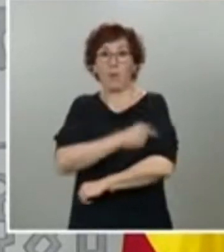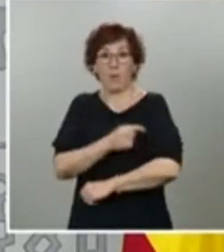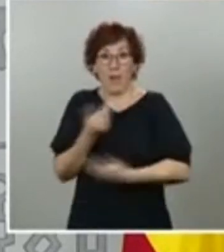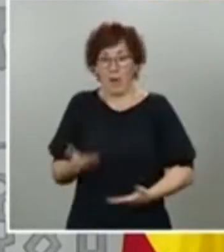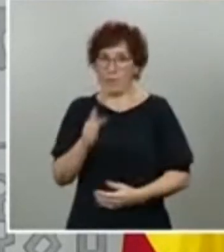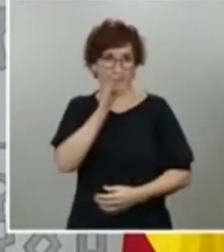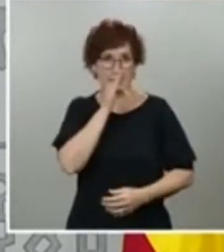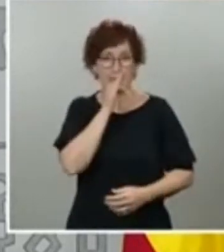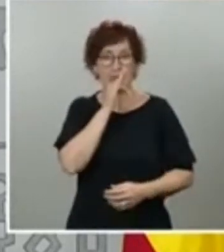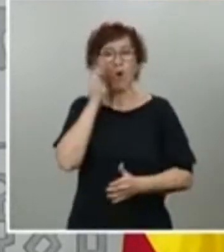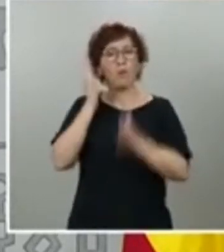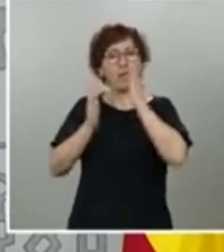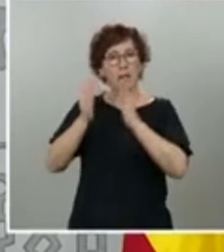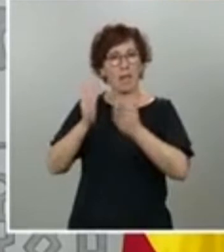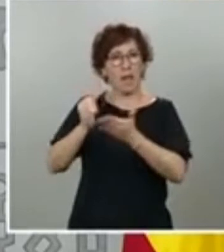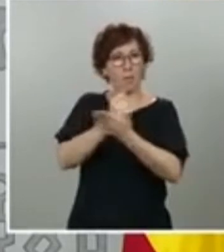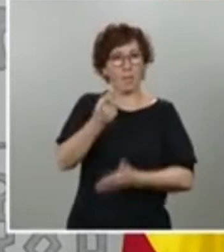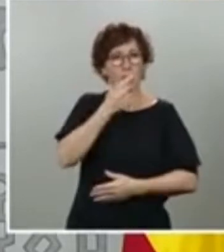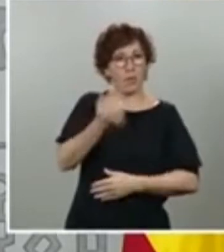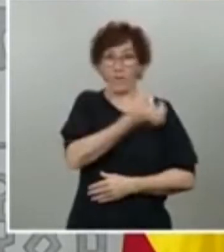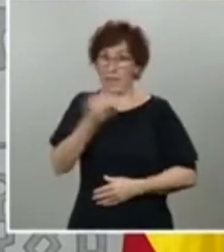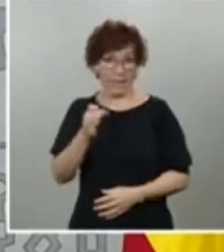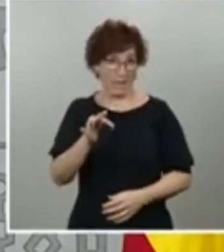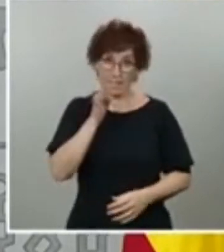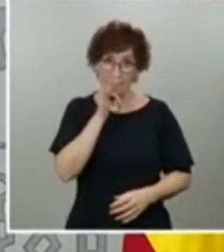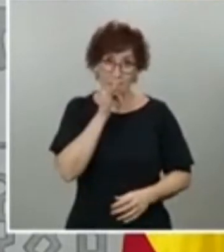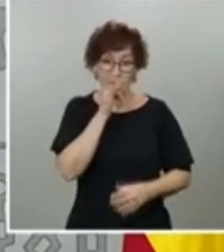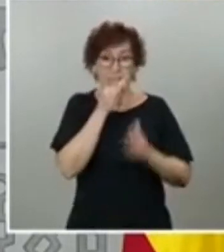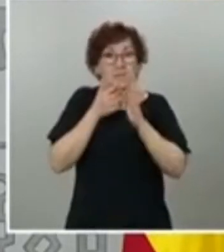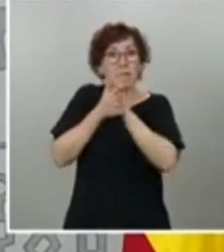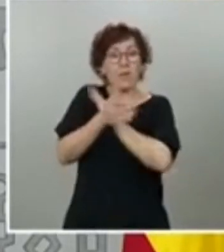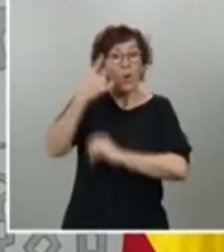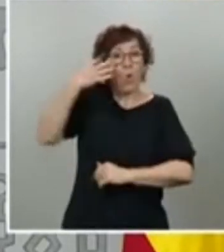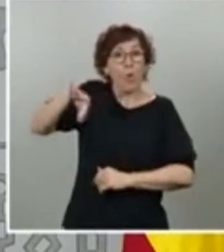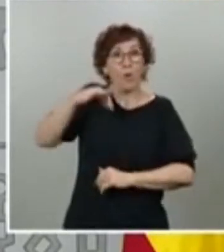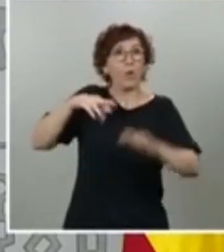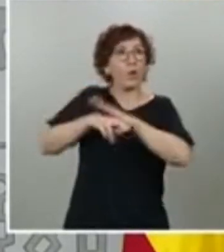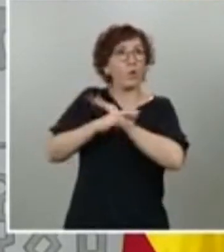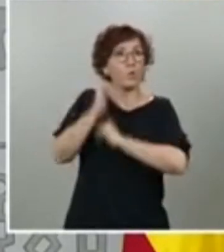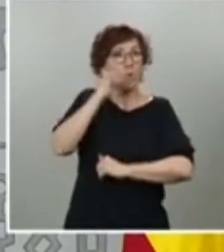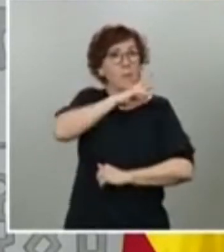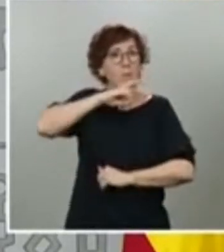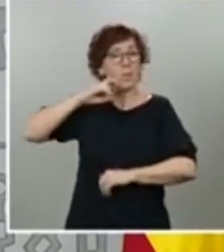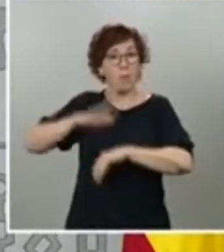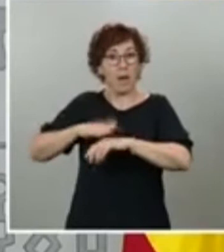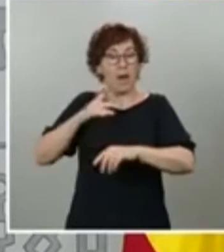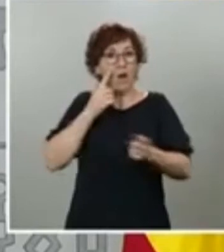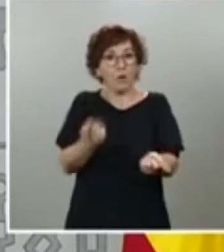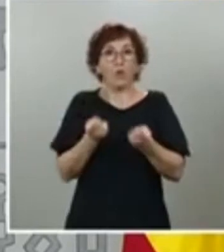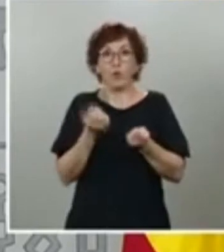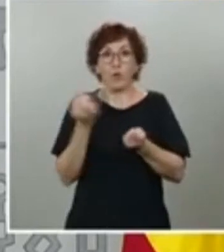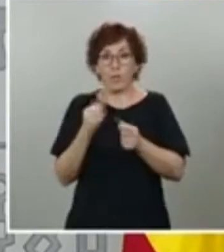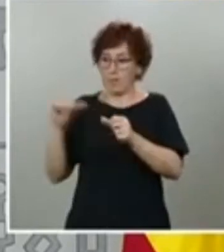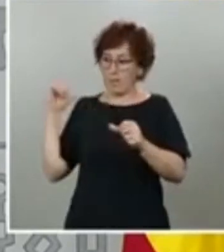eficaz y, por tanto, lo único que tenemos para poder frenar este virus es seguir, continuar con el camino que hemos